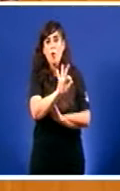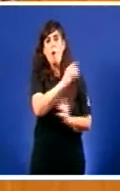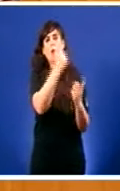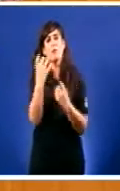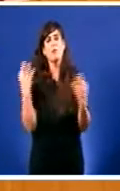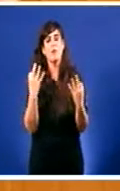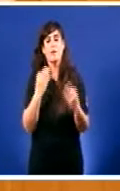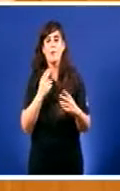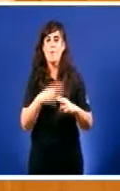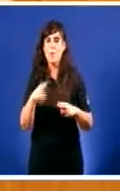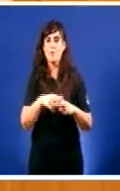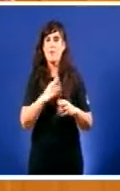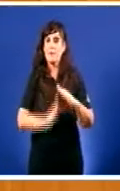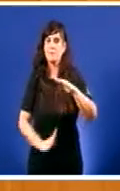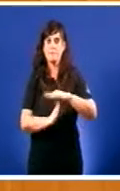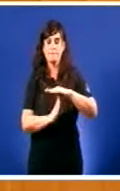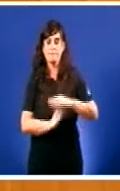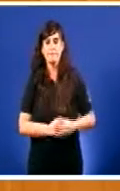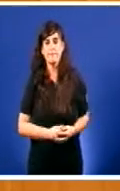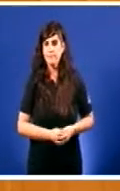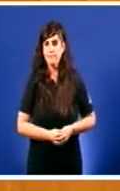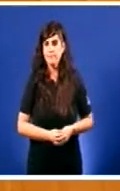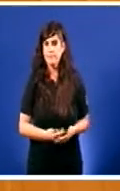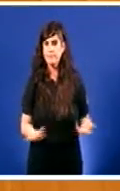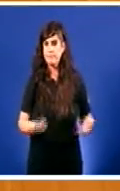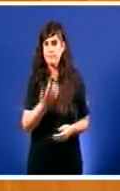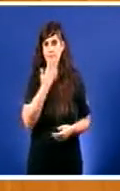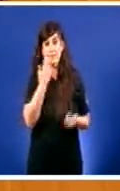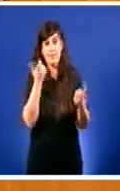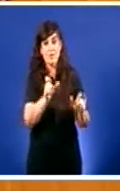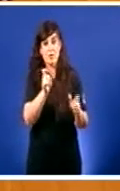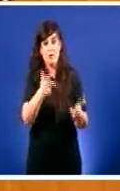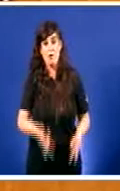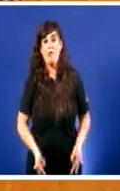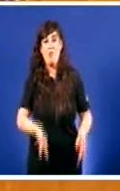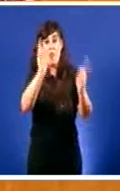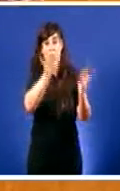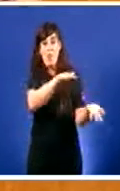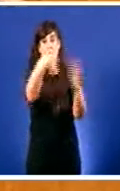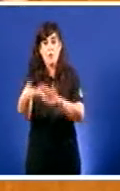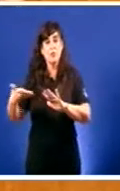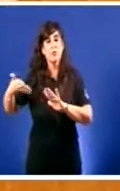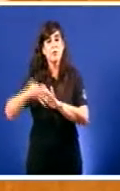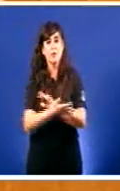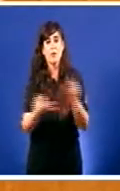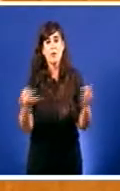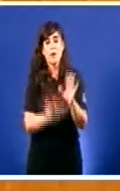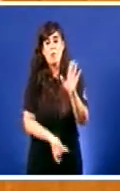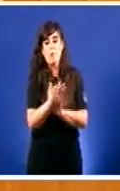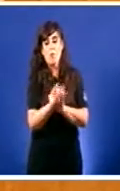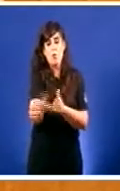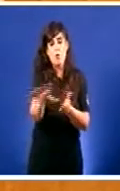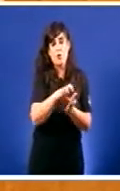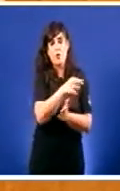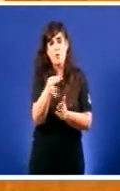que ofrenen A profundización, a liberalización no sector Levará a concentración da producción e a desaparición de máis